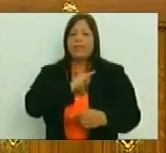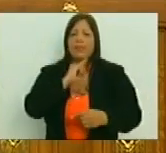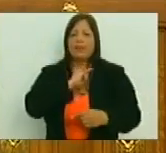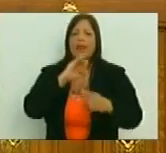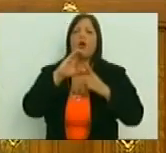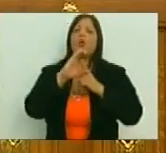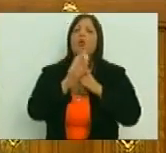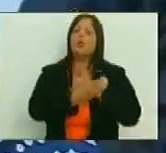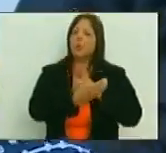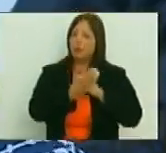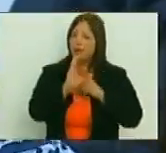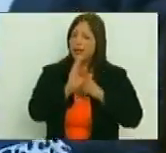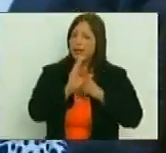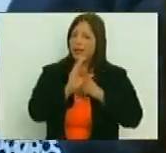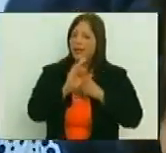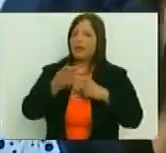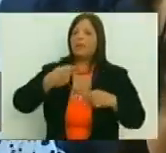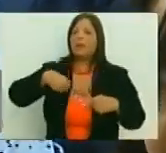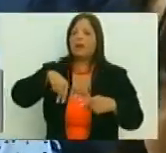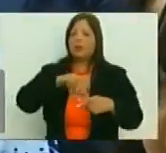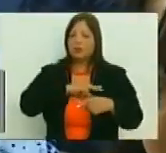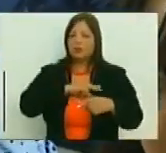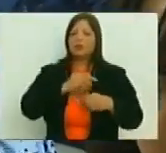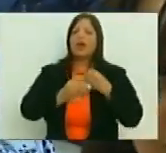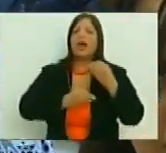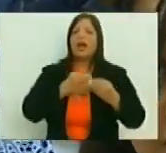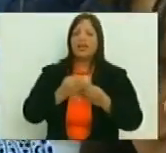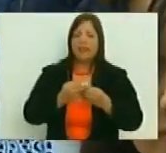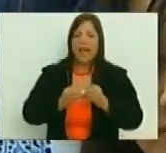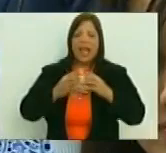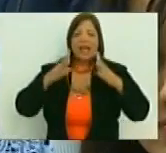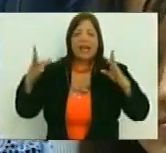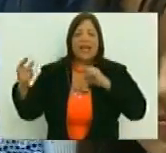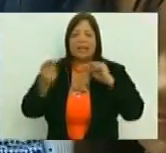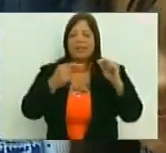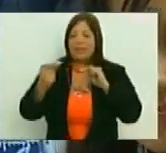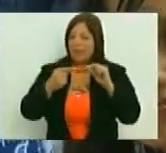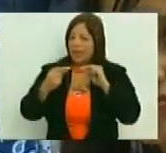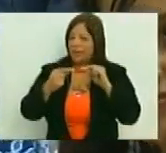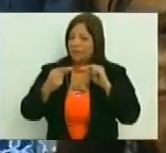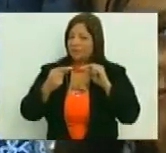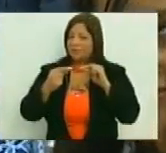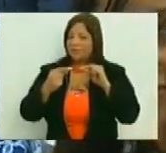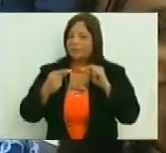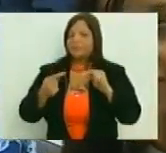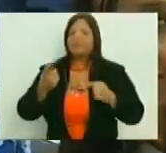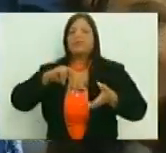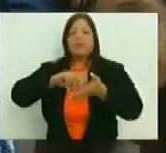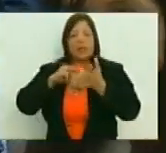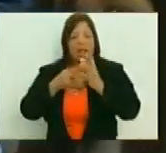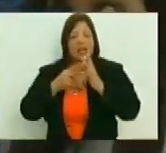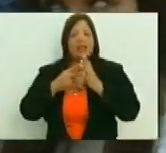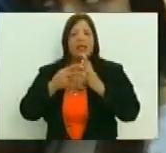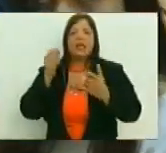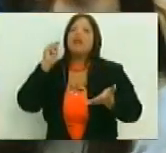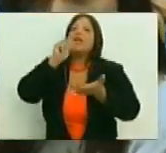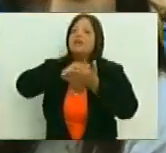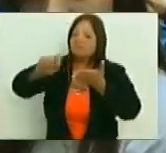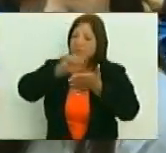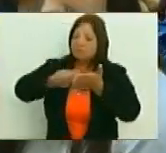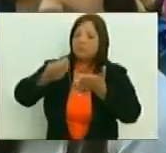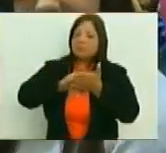cultural para nosotros hacer el gran debate nacional y lograr plasmar